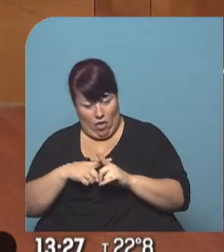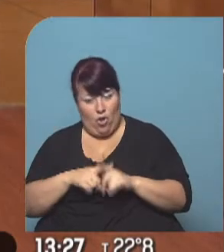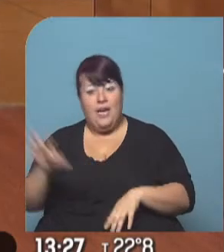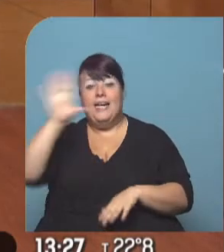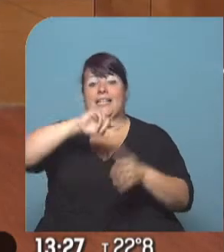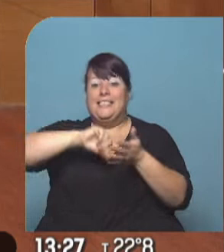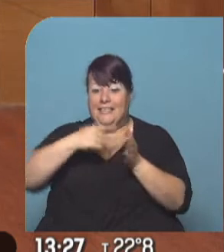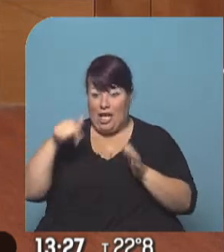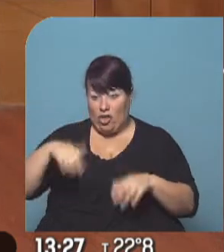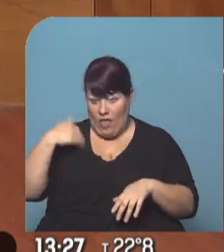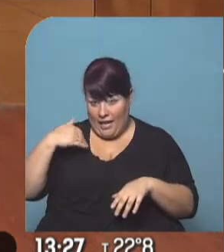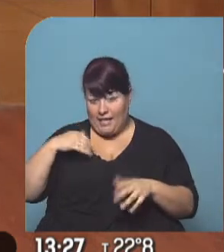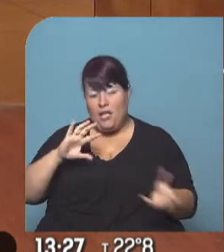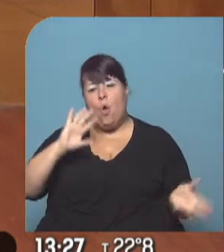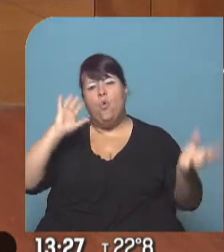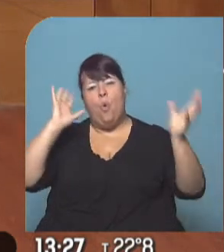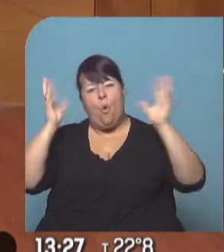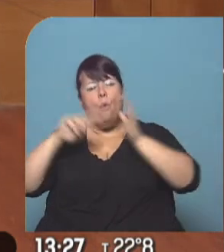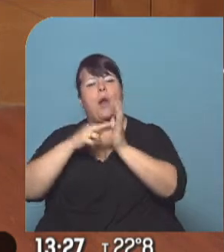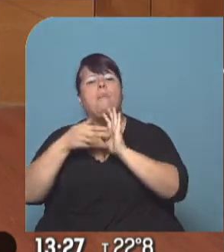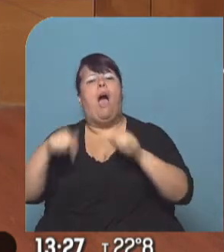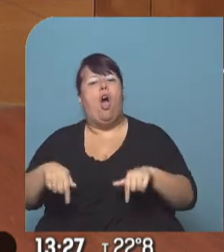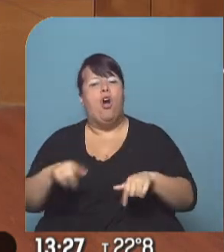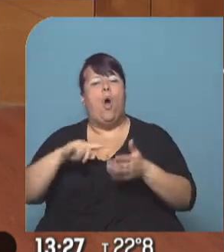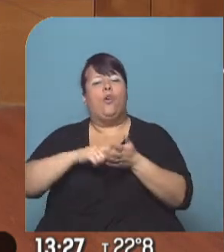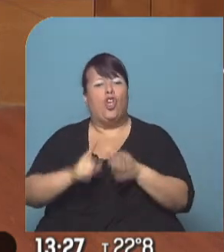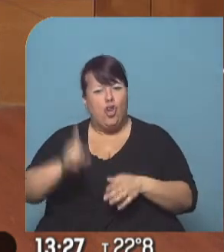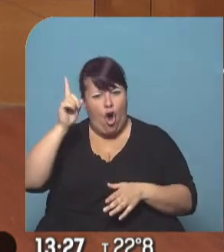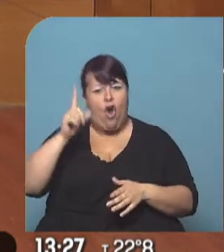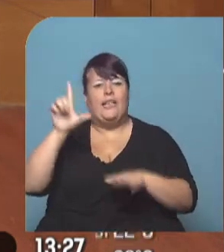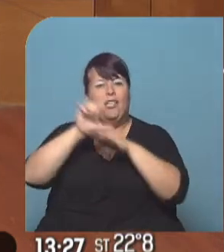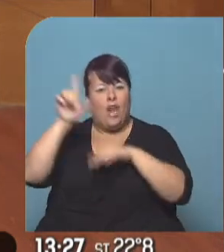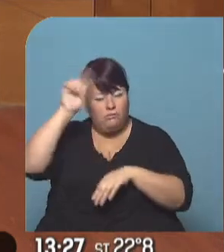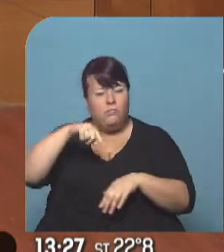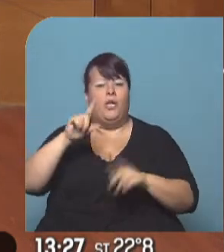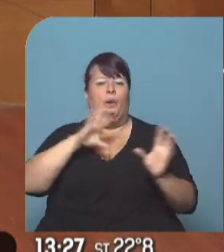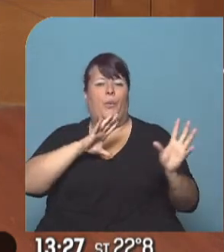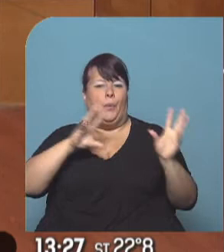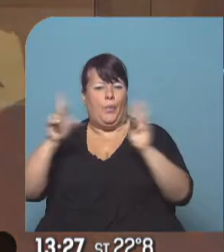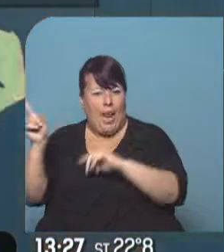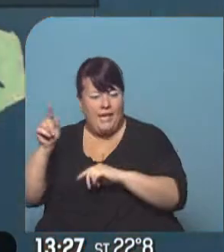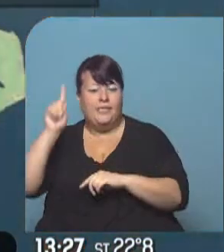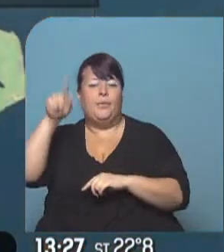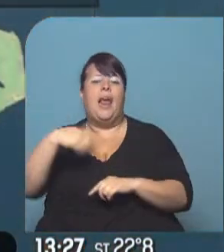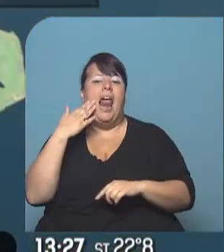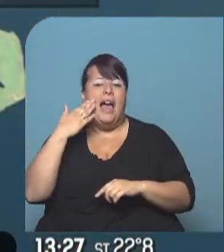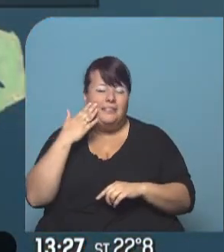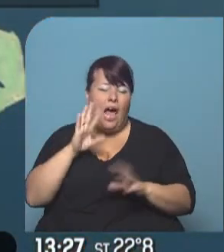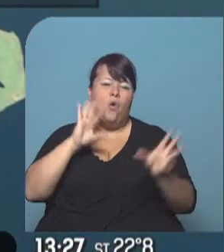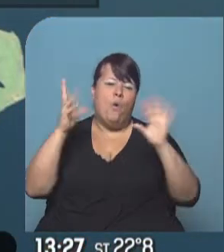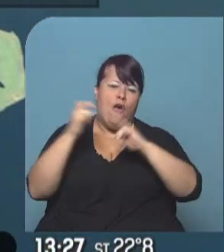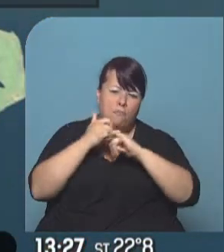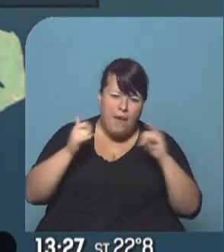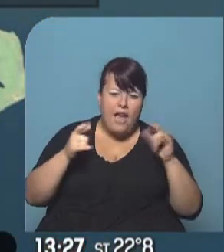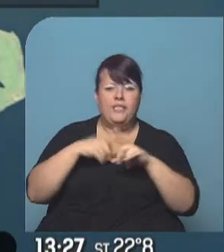zona central de nuestro país, la nubosidad que está afectando en estos momentos el norte de Buenos Aires, sur del litoral, se va desplazando hacia el este. Quedará una tarde con cielo parcialmente